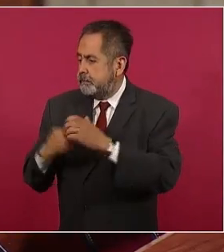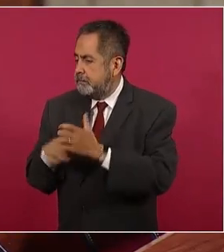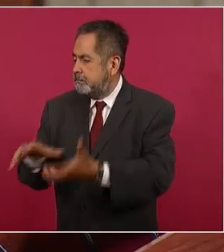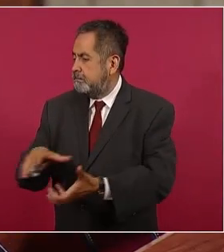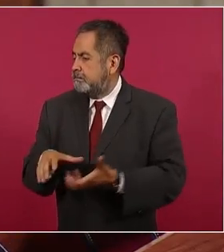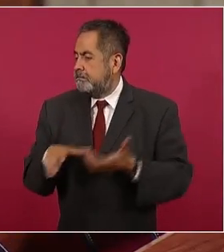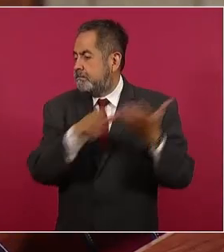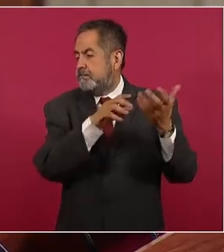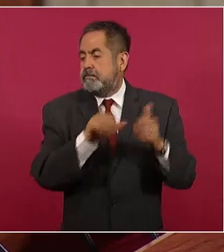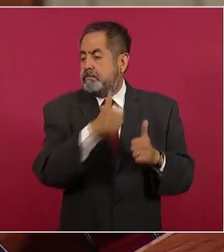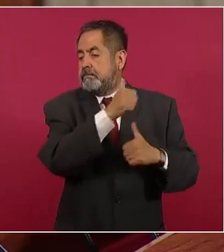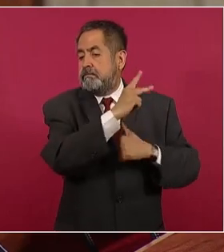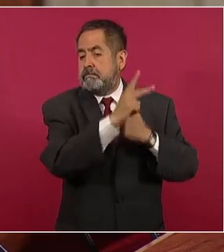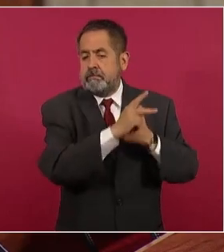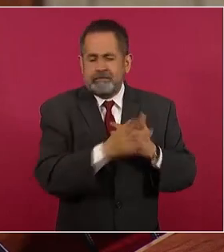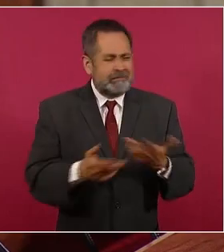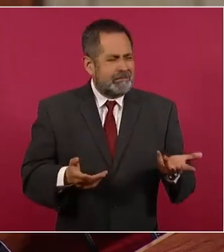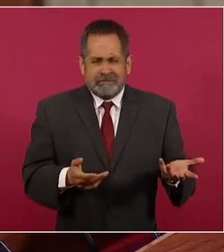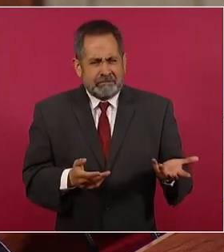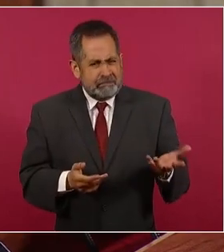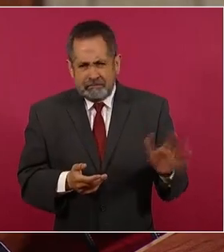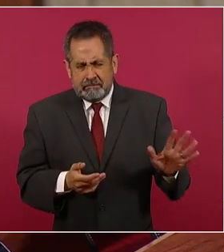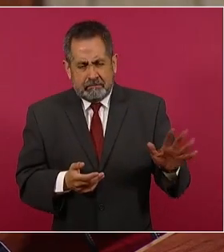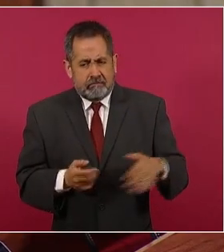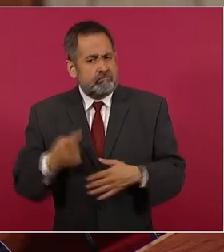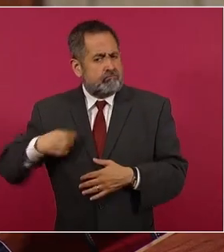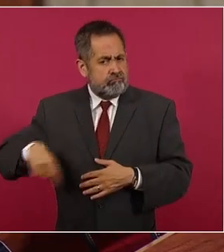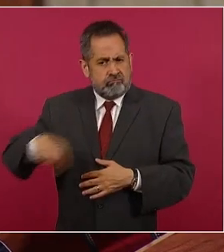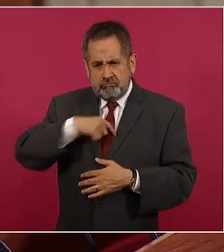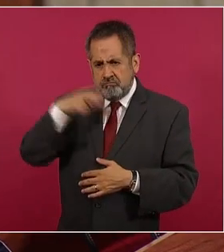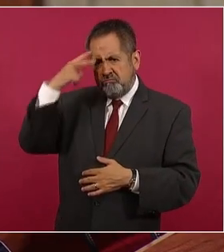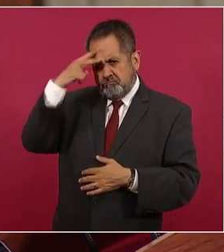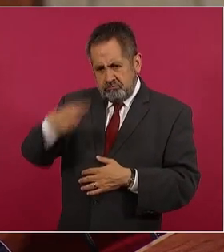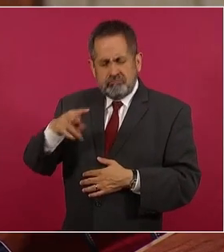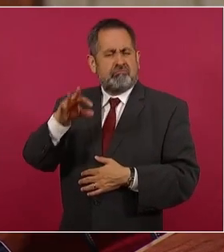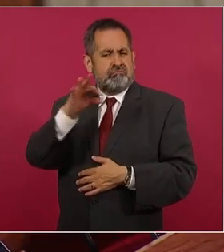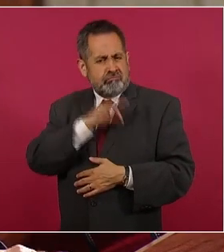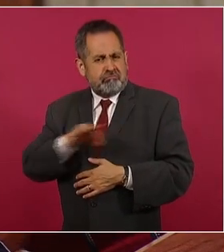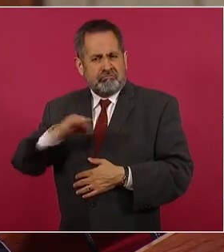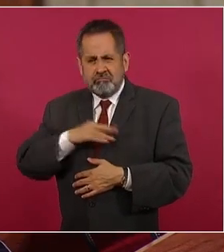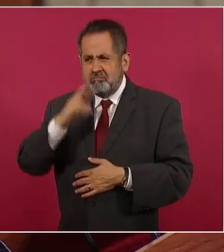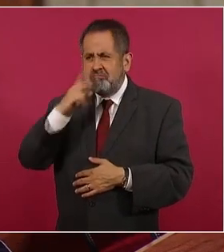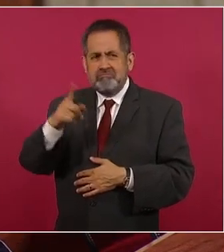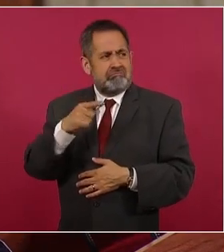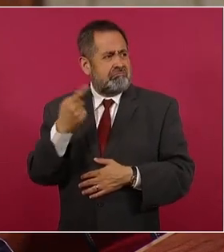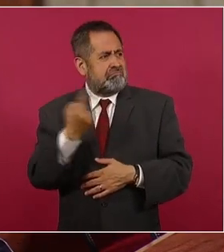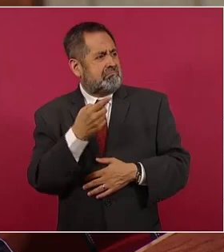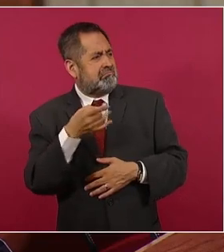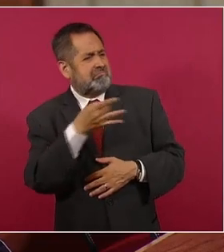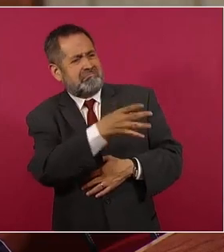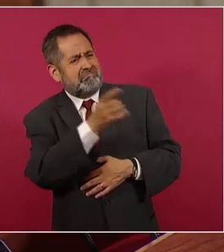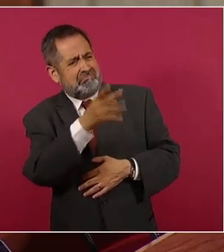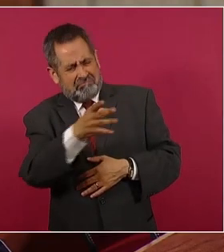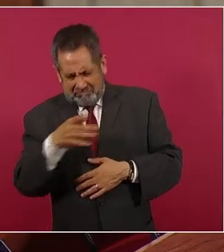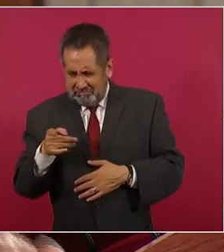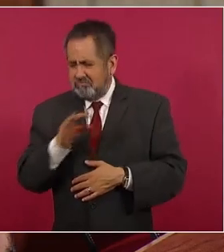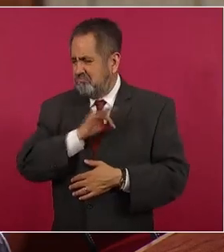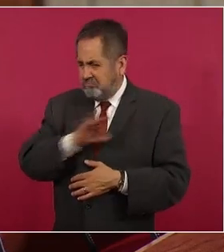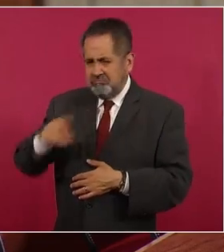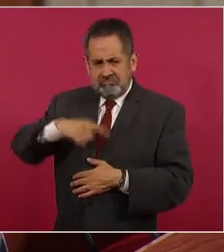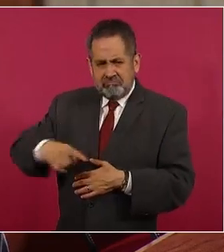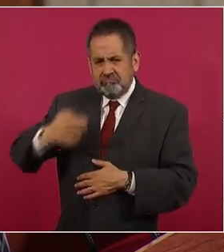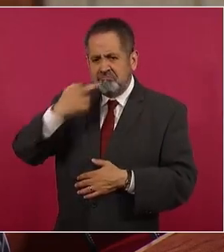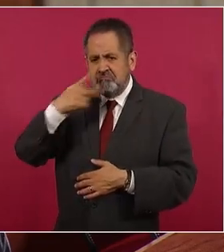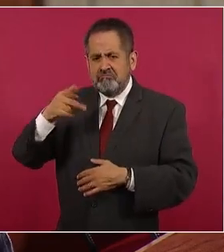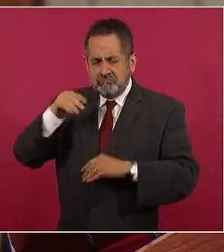Los mexicanos. podemos hacer todo mejor que cualquier otro país cuando